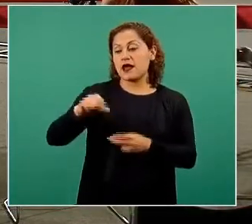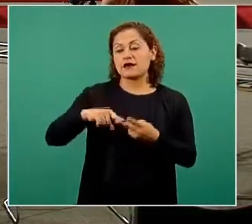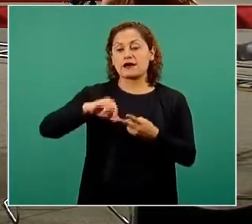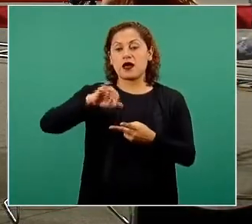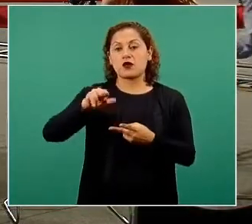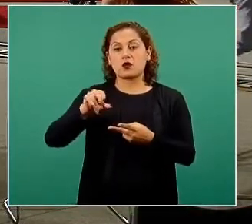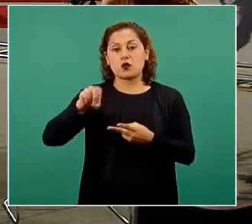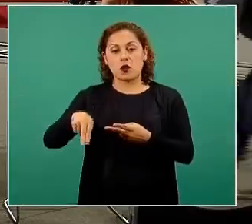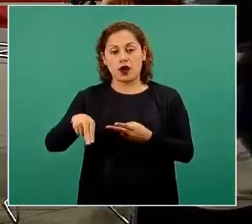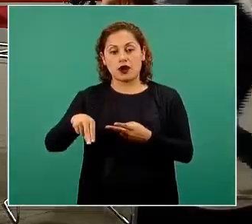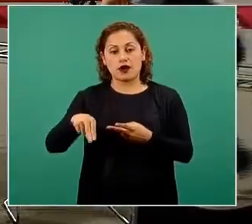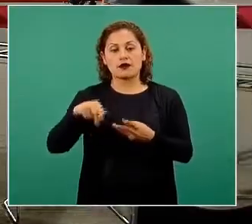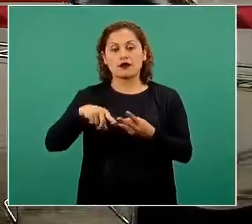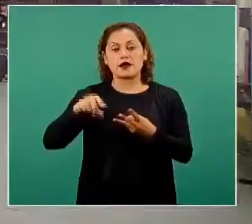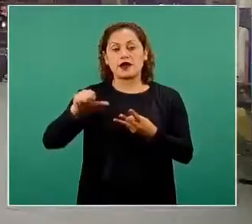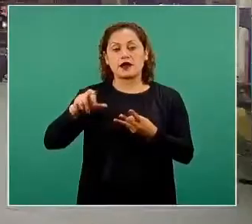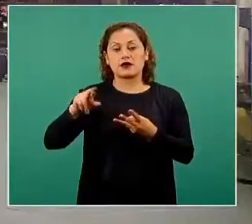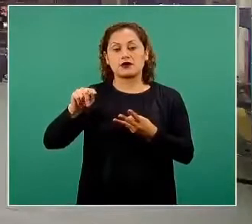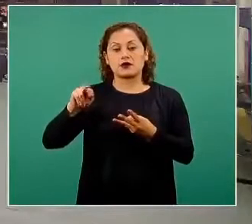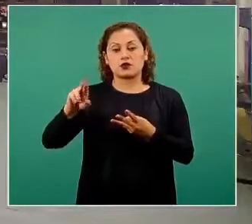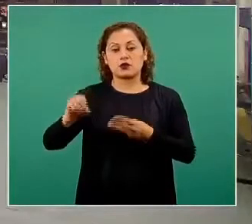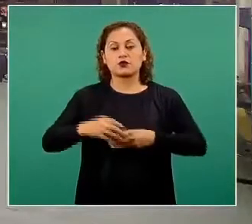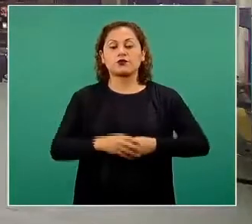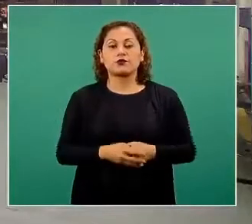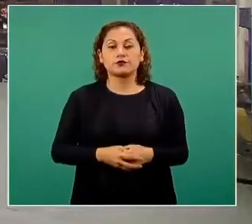Hernández. Arturo Contreras.